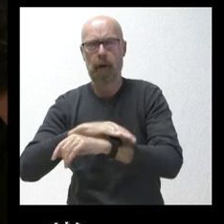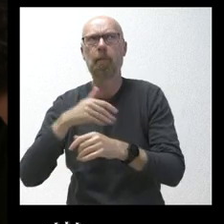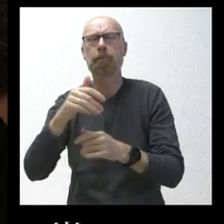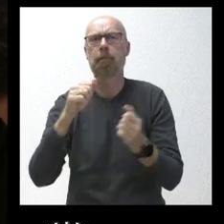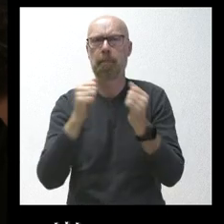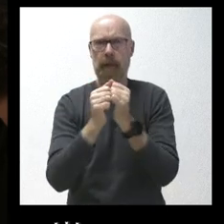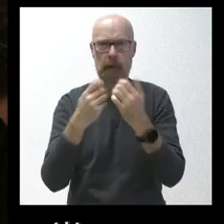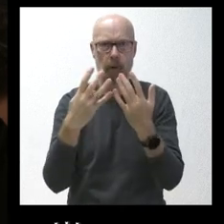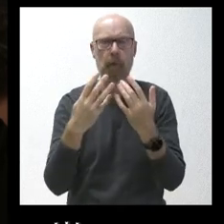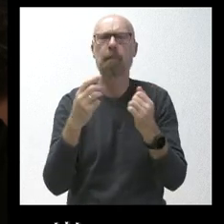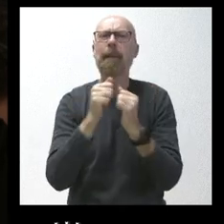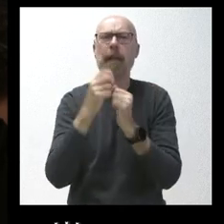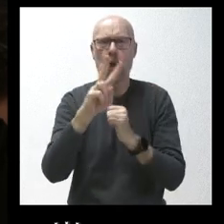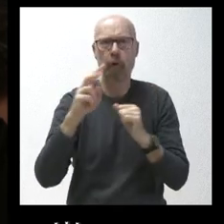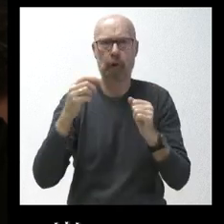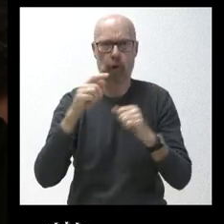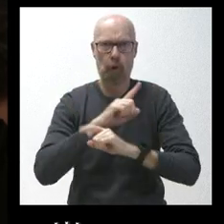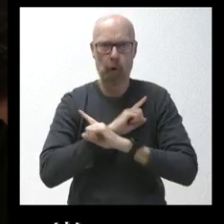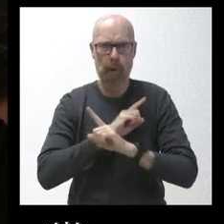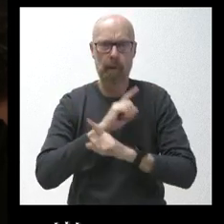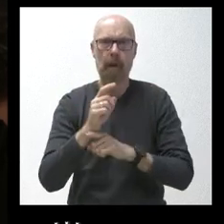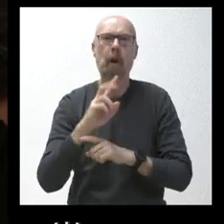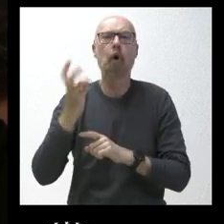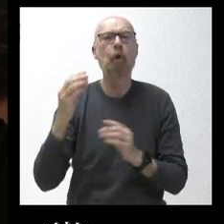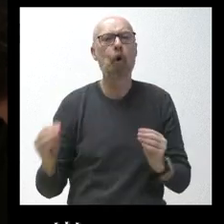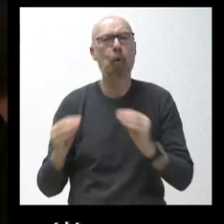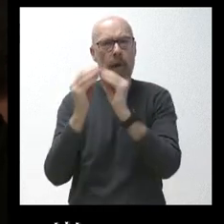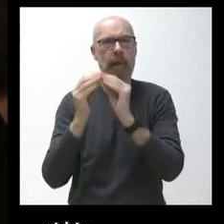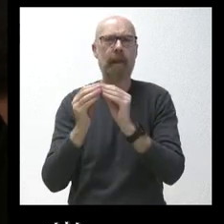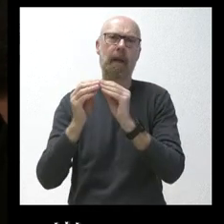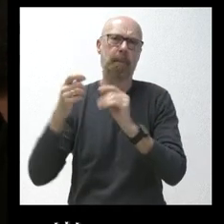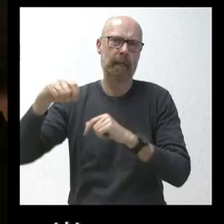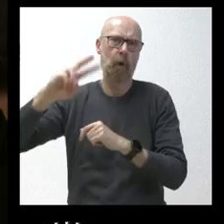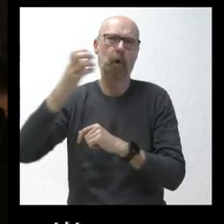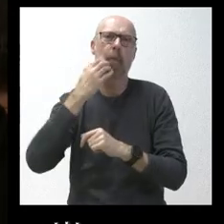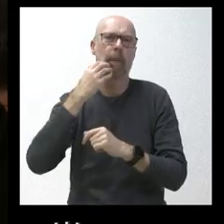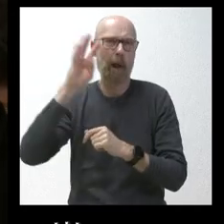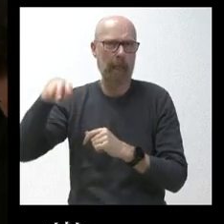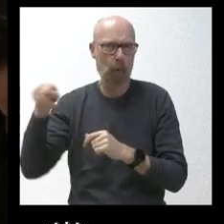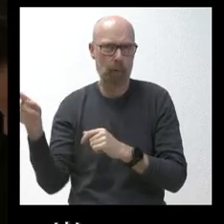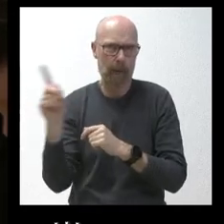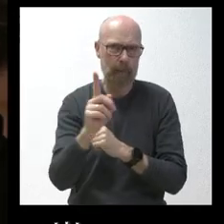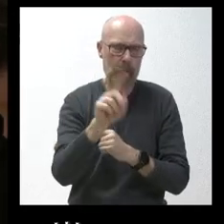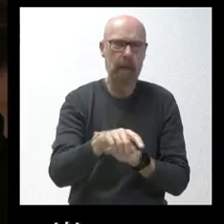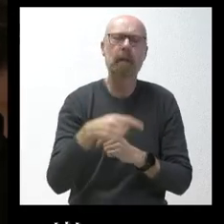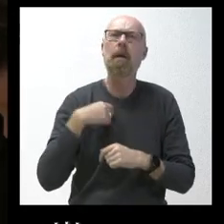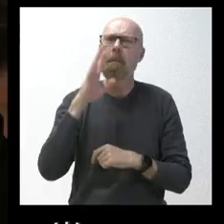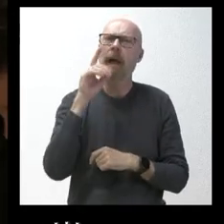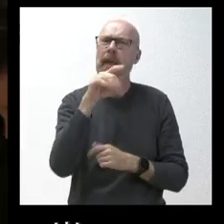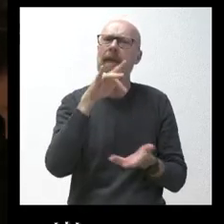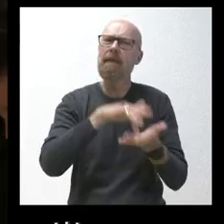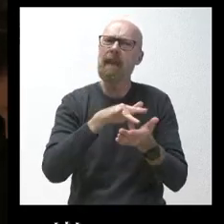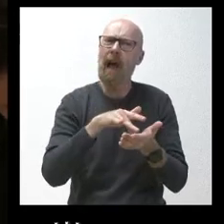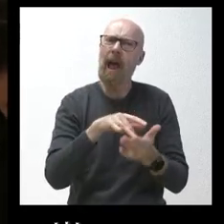fecha con otros presidentes, como el de Cataluña, Salvador Illa. No sé qué les parece que esta ha sido la fecha elegida y qué